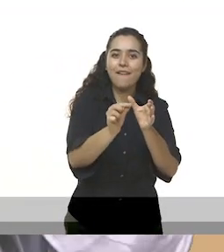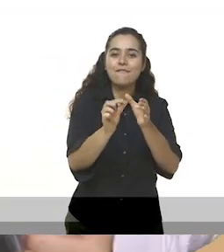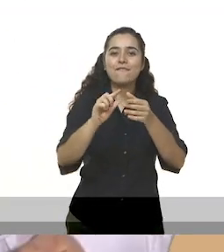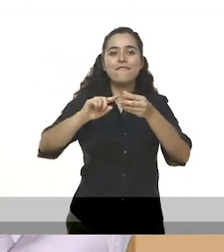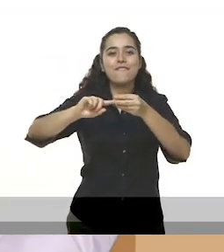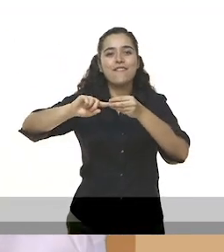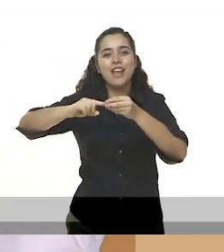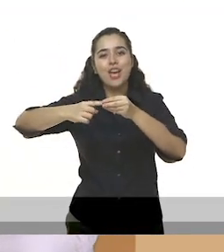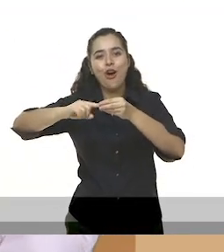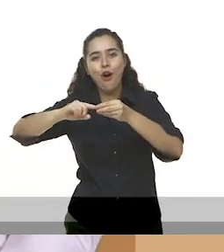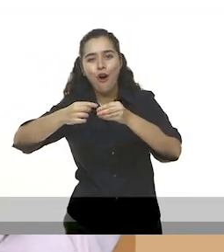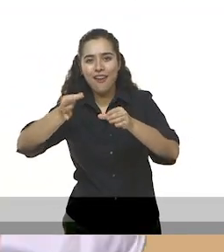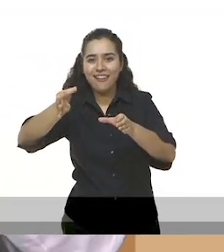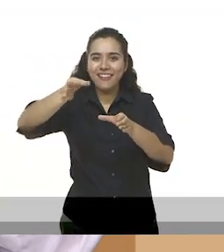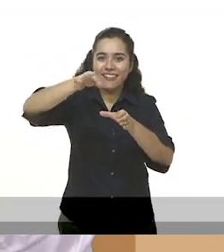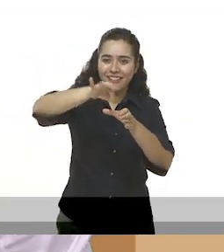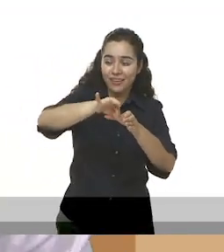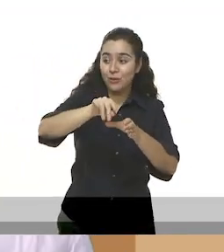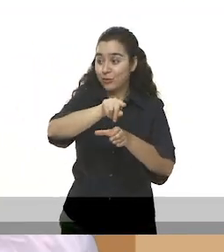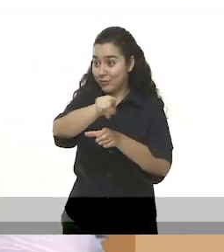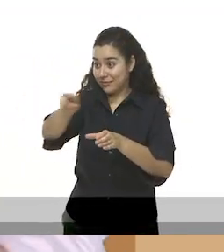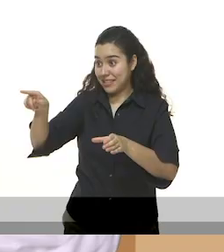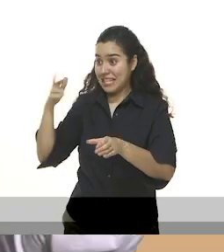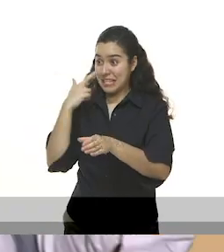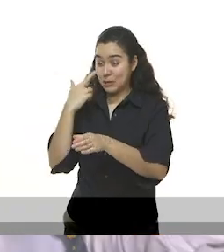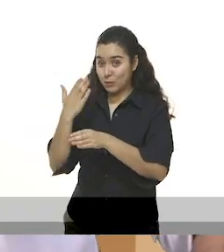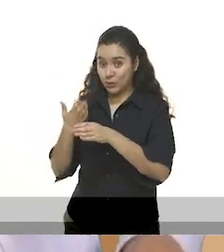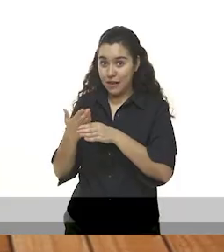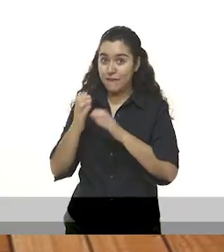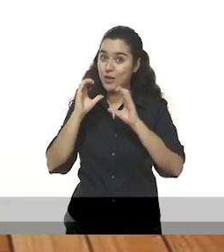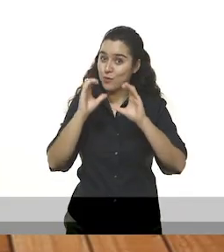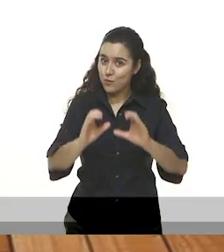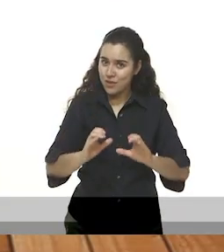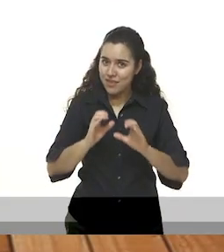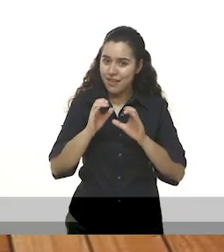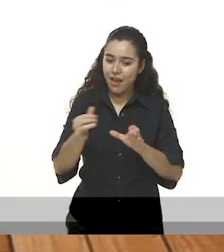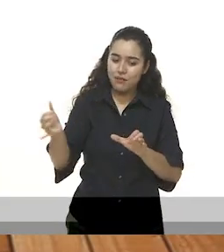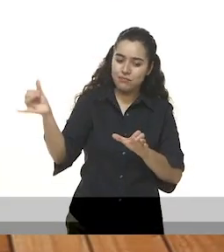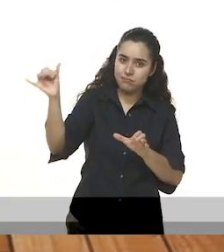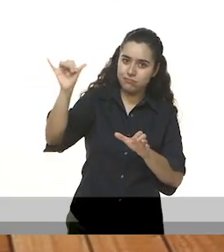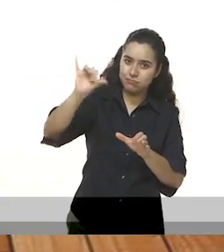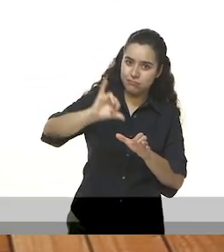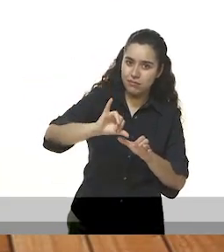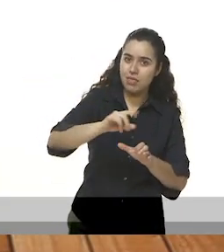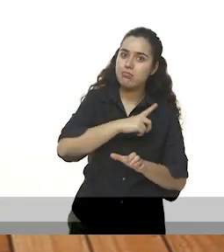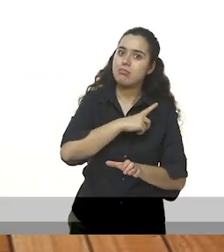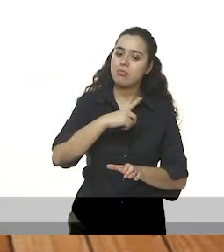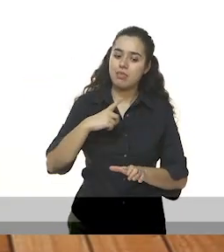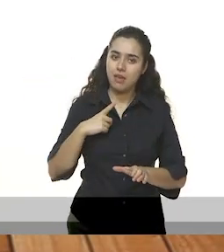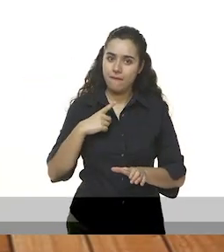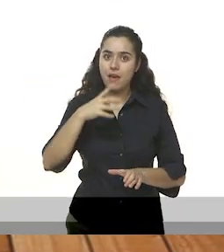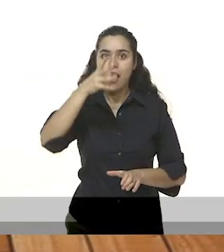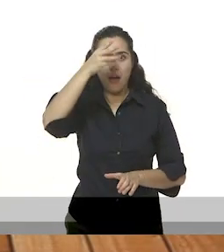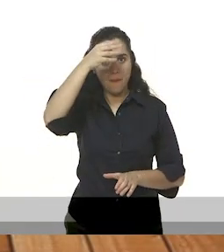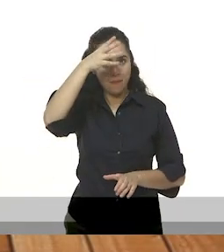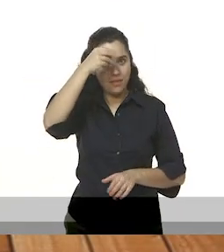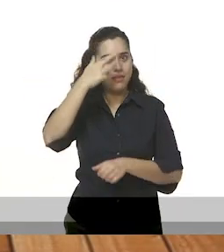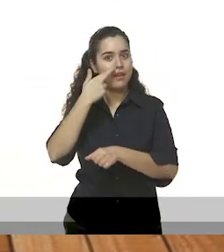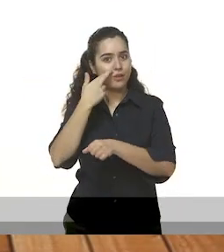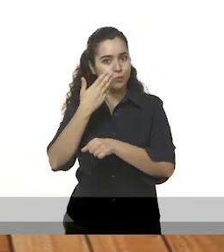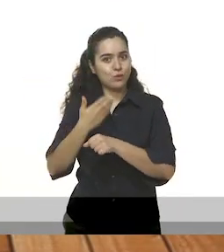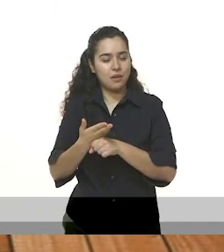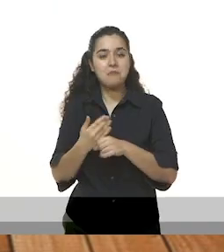pueden hacerlo y serían los responsables de que esa planta crezca. Con esto, todos reflexionarán sobre la